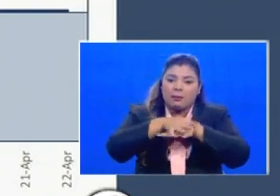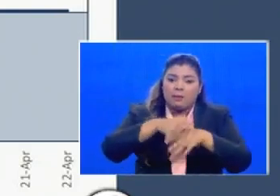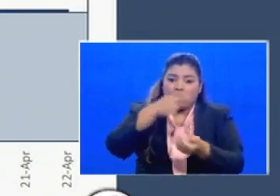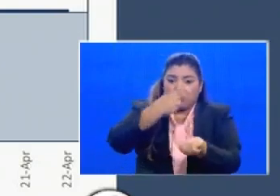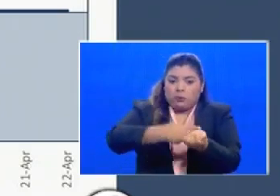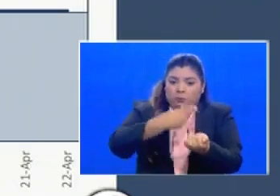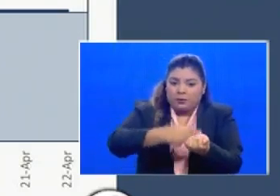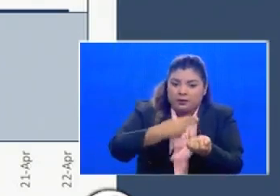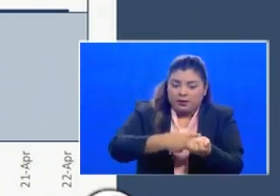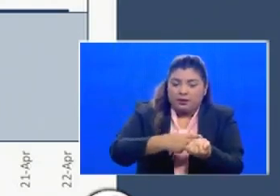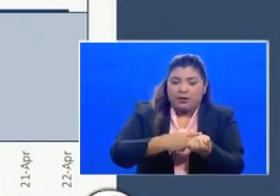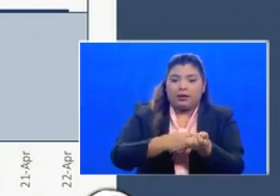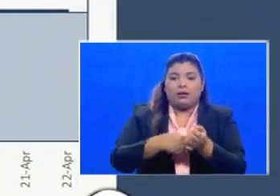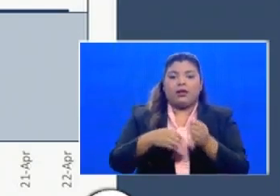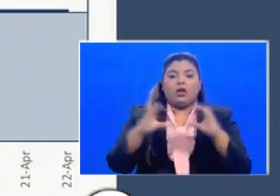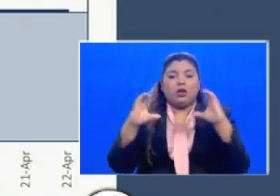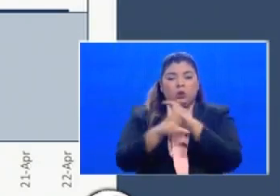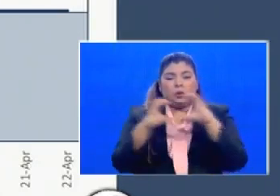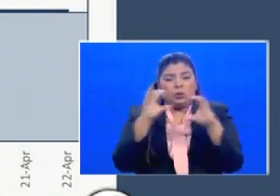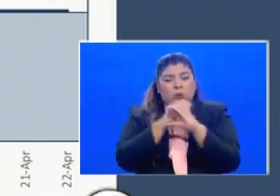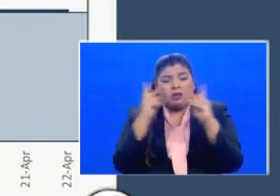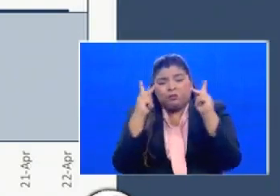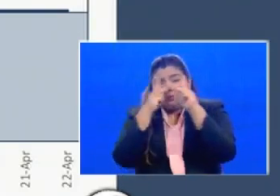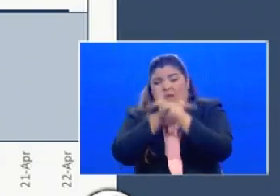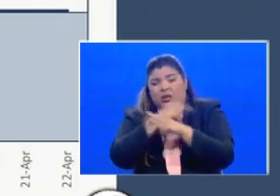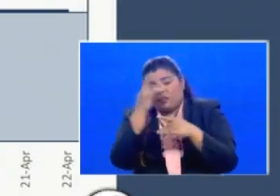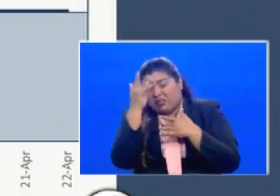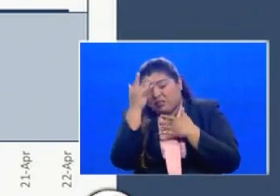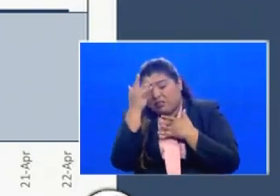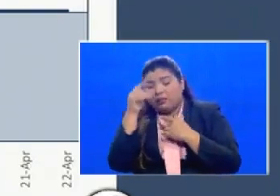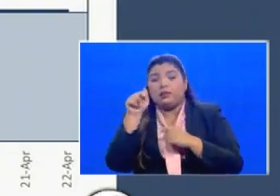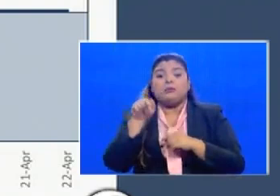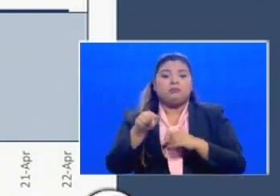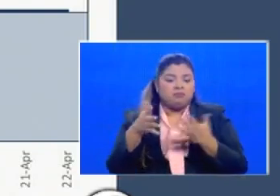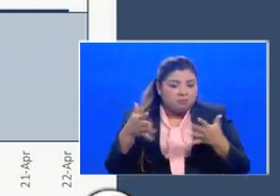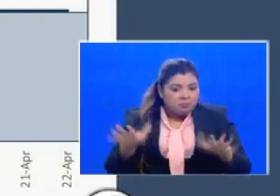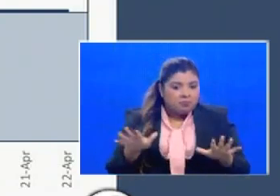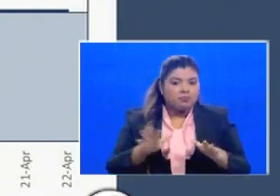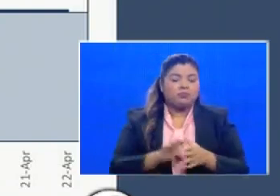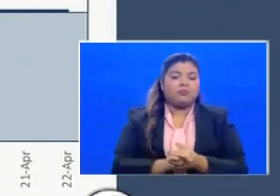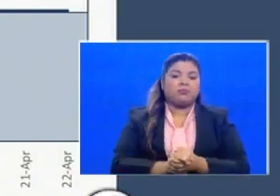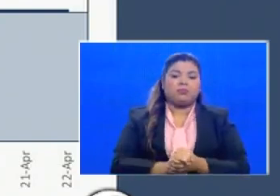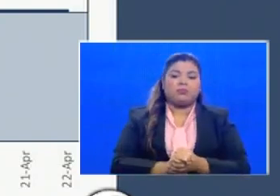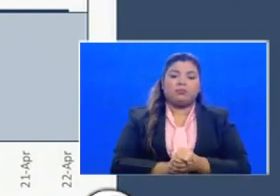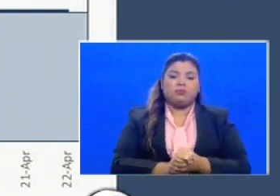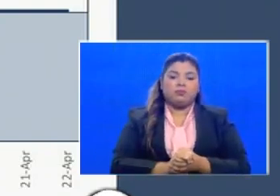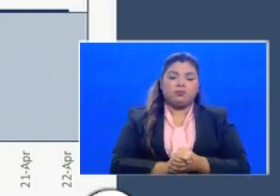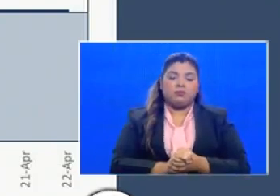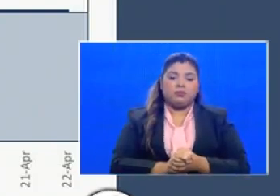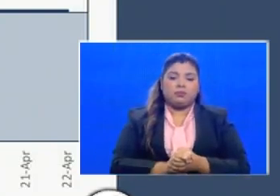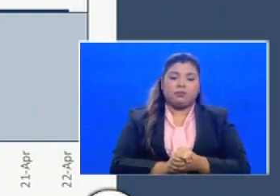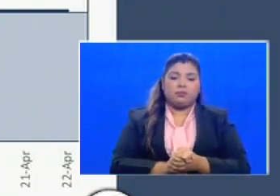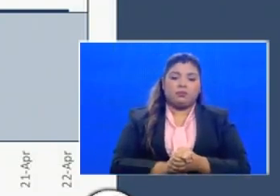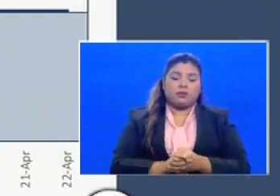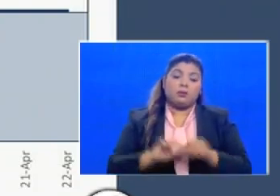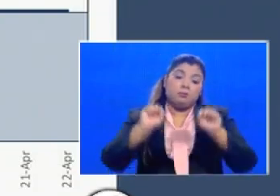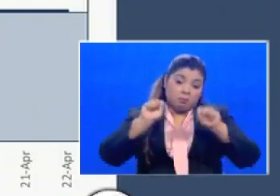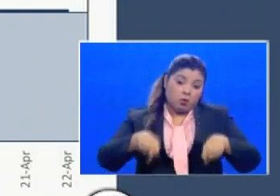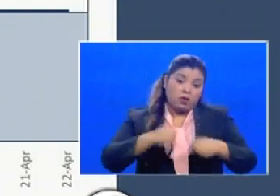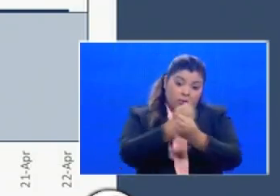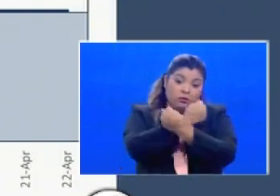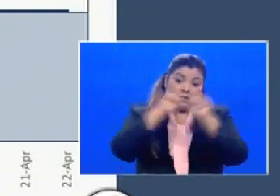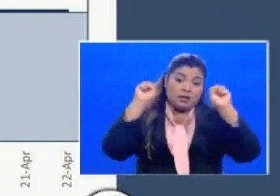hospitalario como en cuidado intensivo y que de esta forma podamos en últimas prevenir salvar vidas